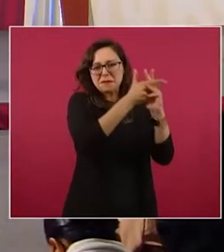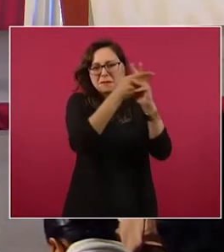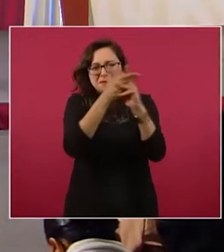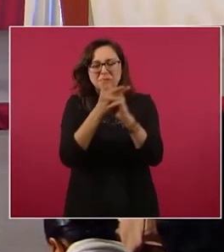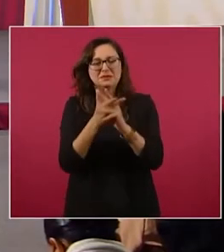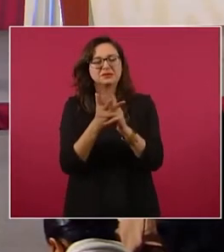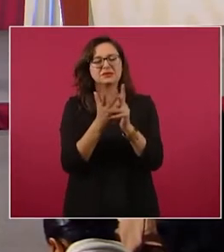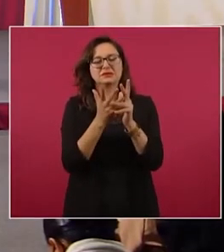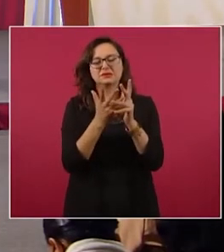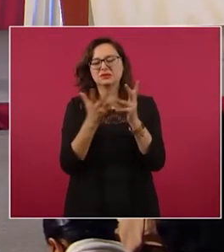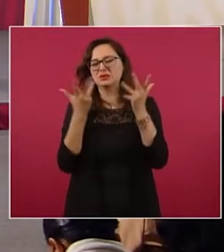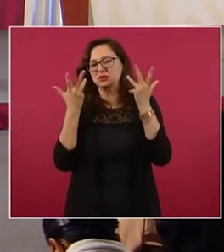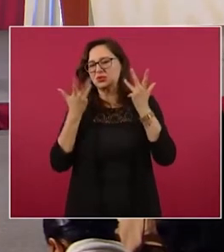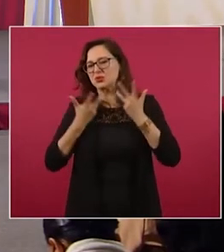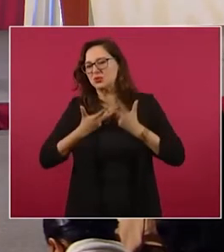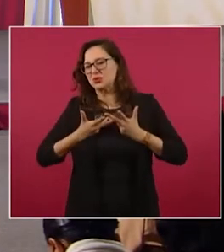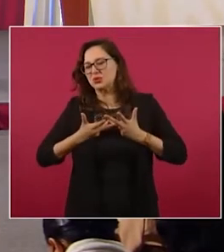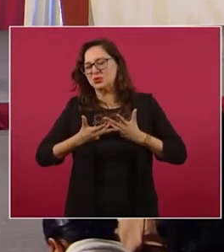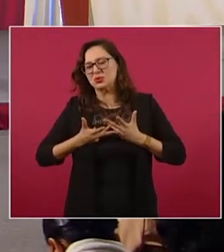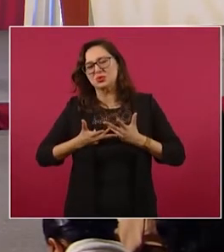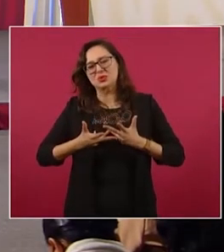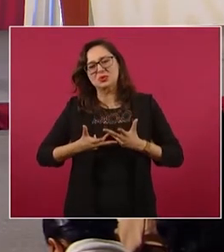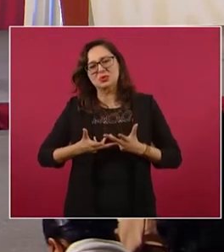el documento